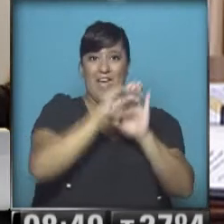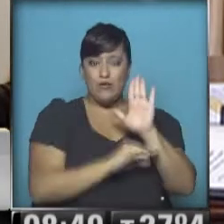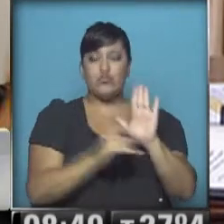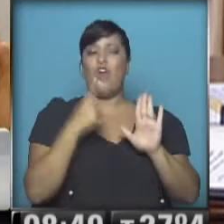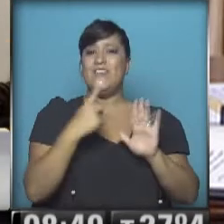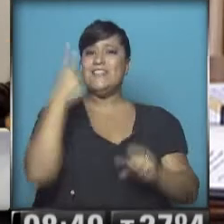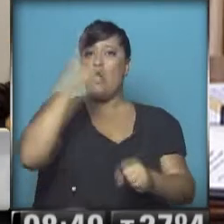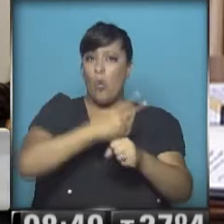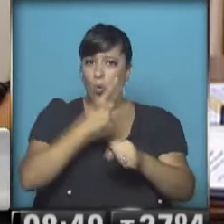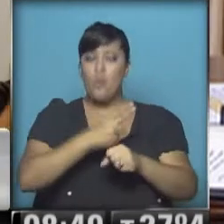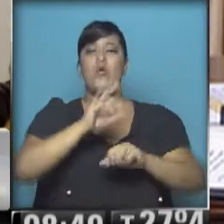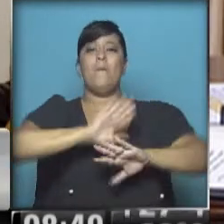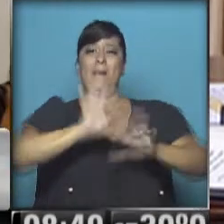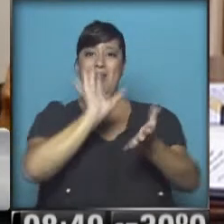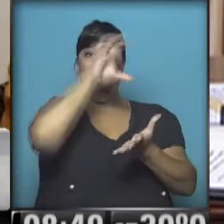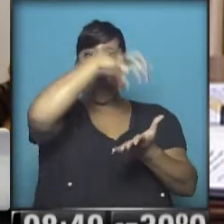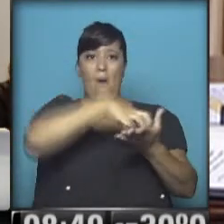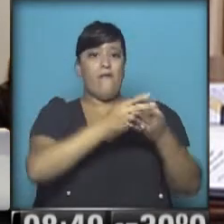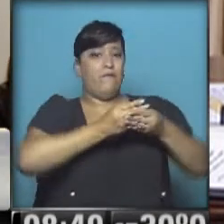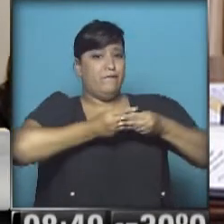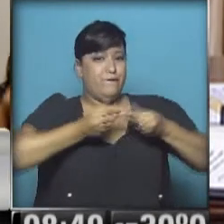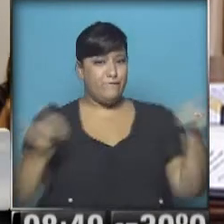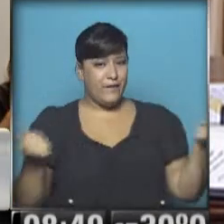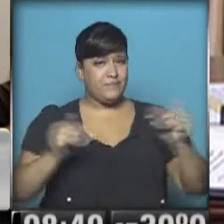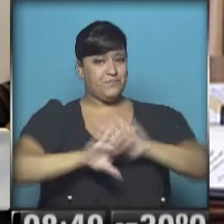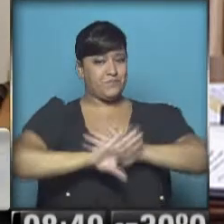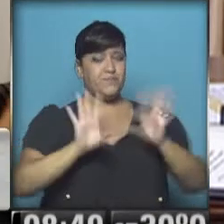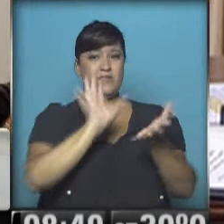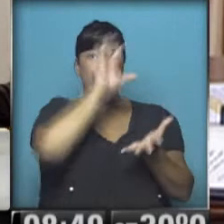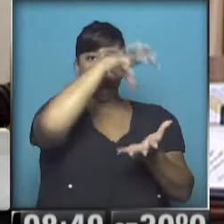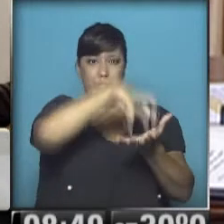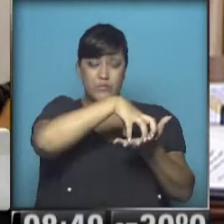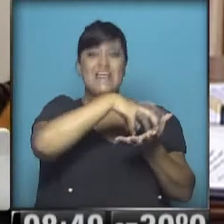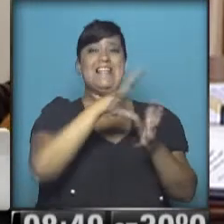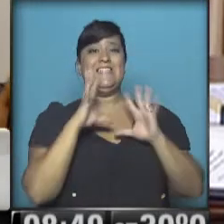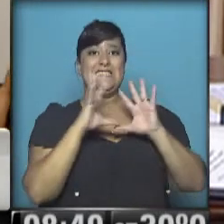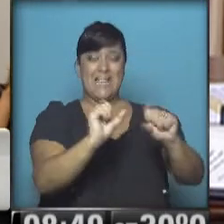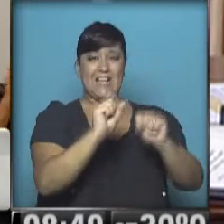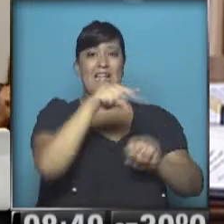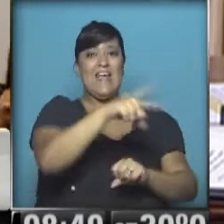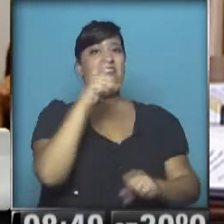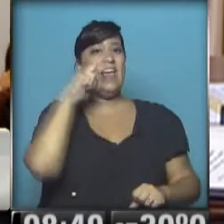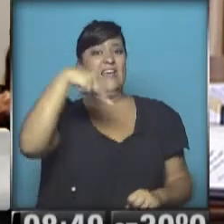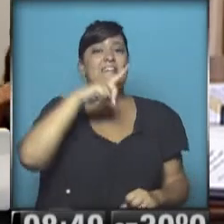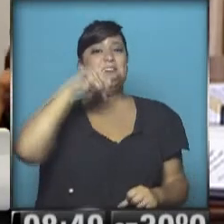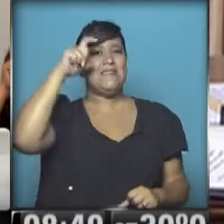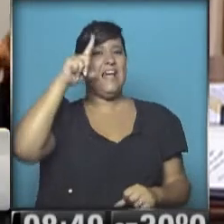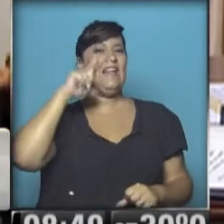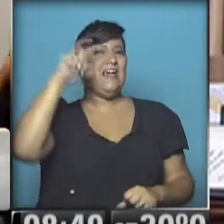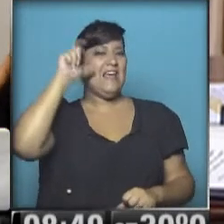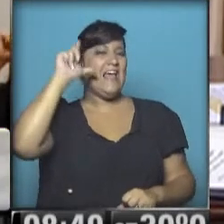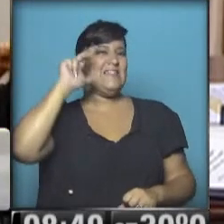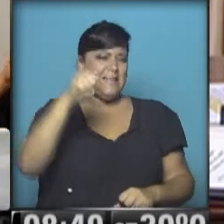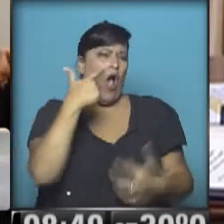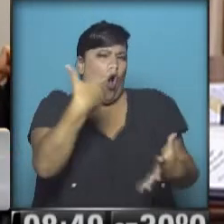primer término a la disolución, la disolución de la Secretaría de Inteligencia más conocida por todos